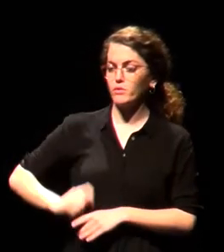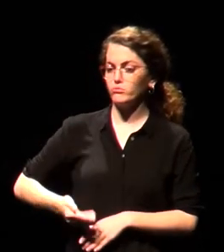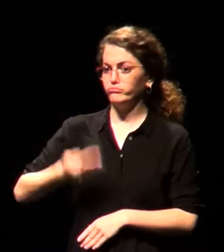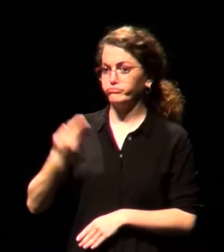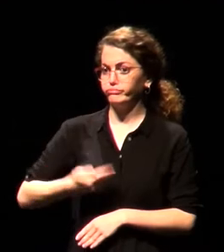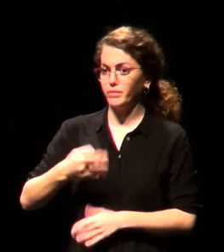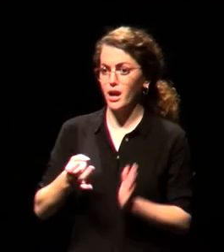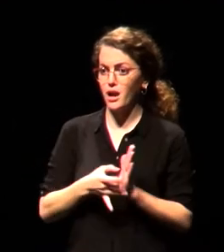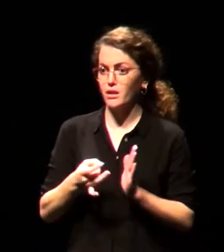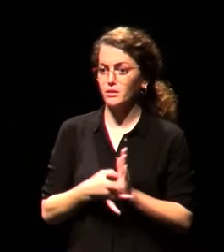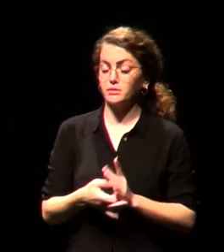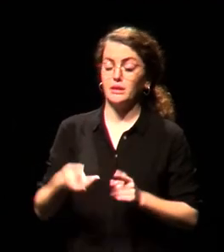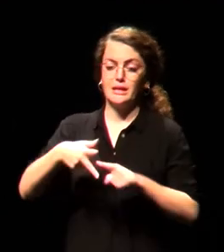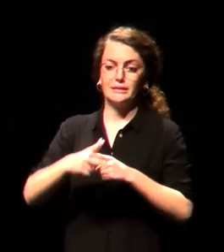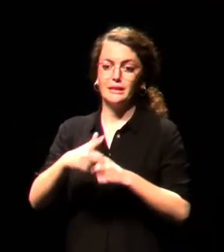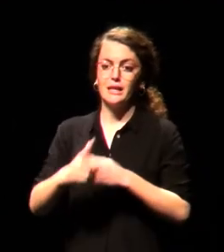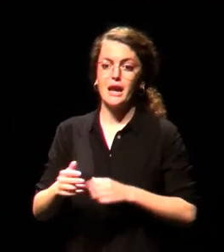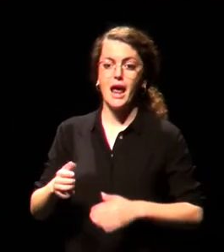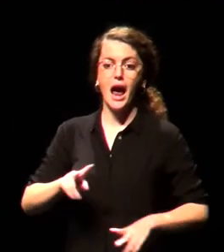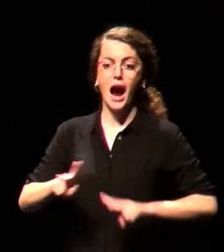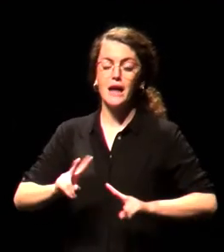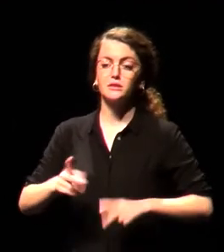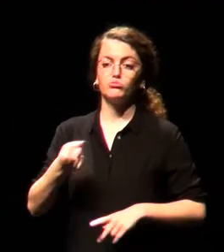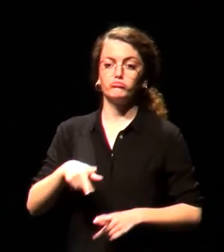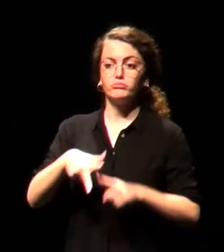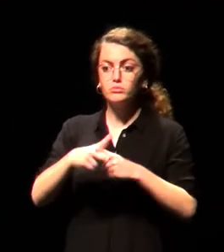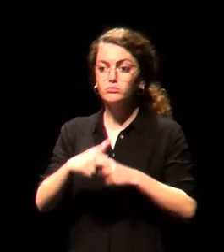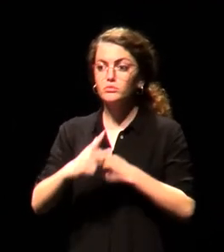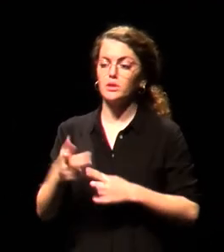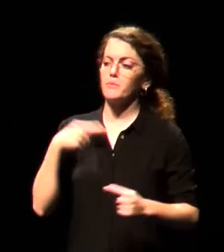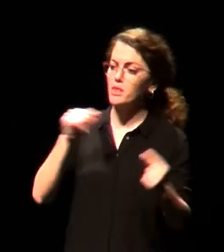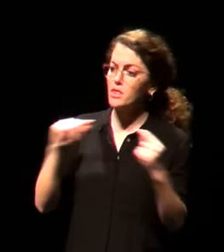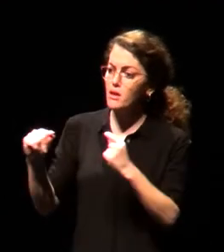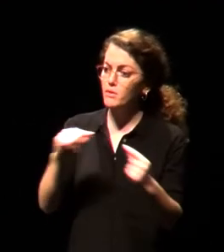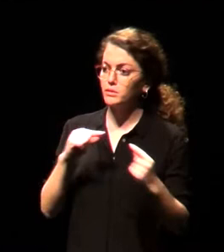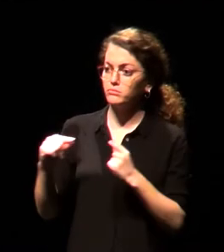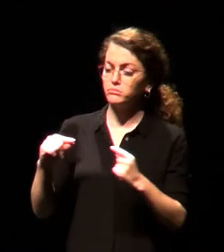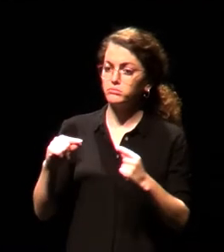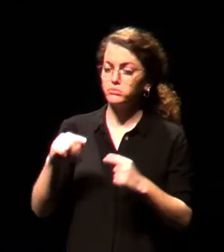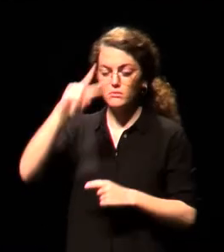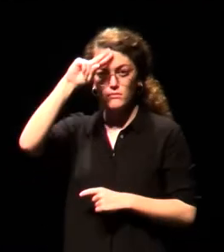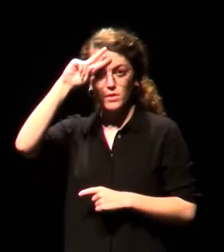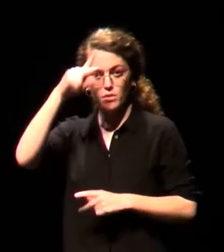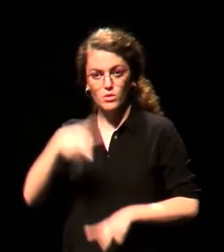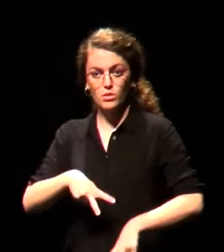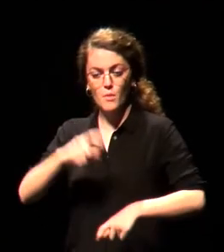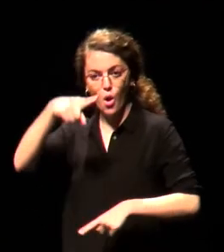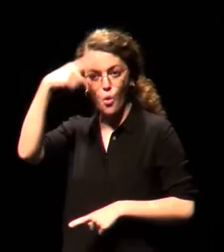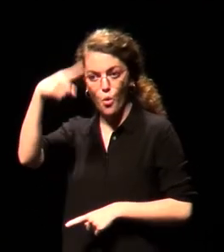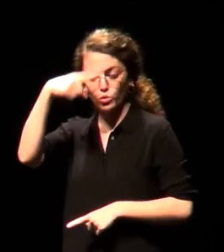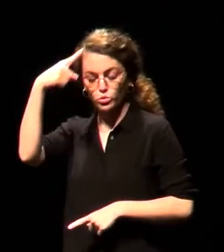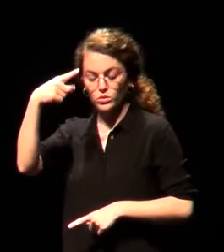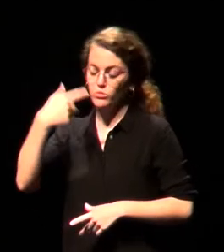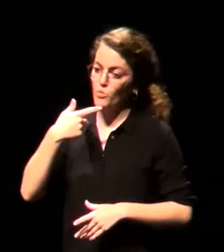y teóricos y paneles de debate, y la reflexión en el sector de la cultura es el camino para un mundo